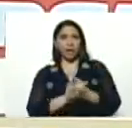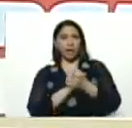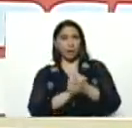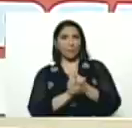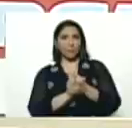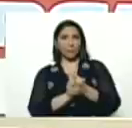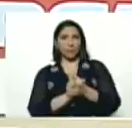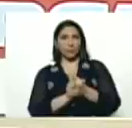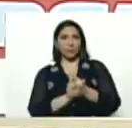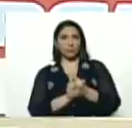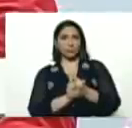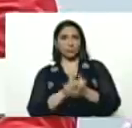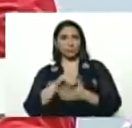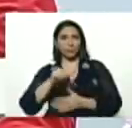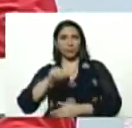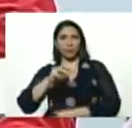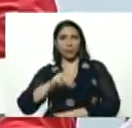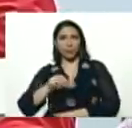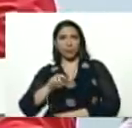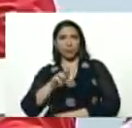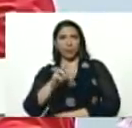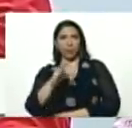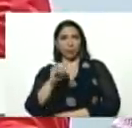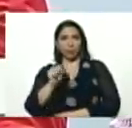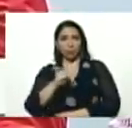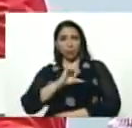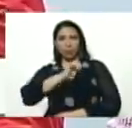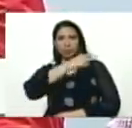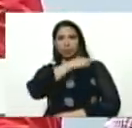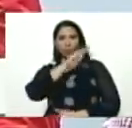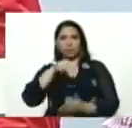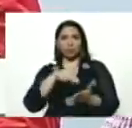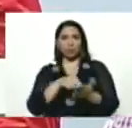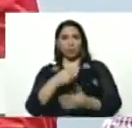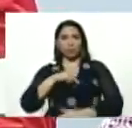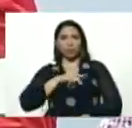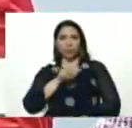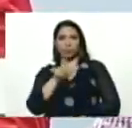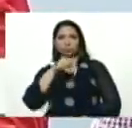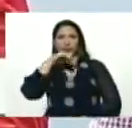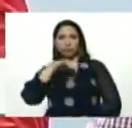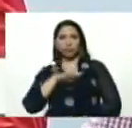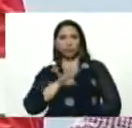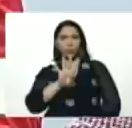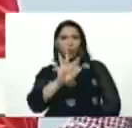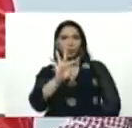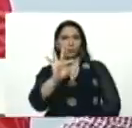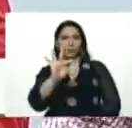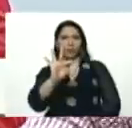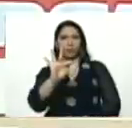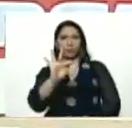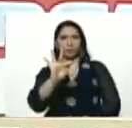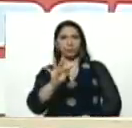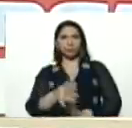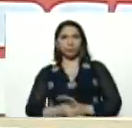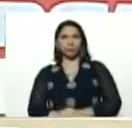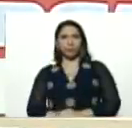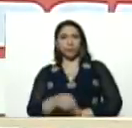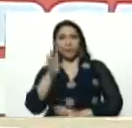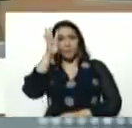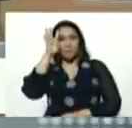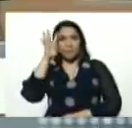Gerardo, dirección nacional de nuestro partido, histórico del 4 de, de febrero, Mervin